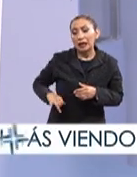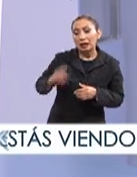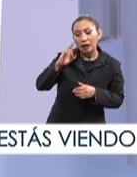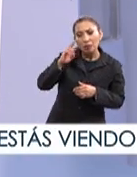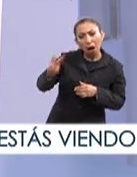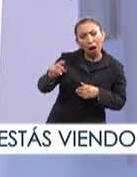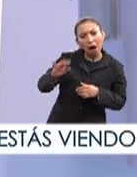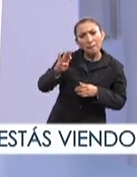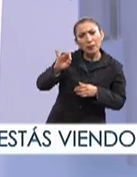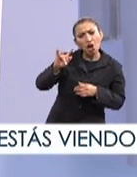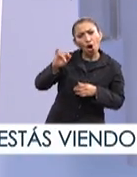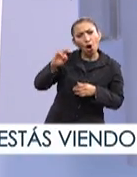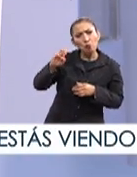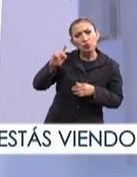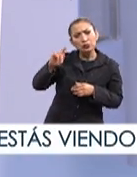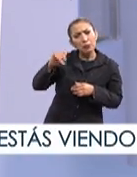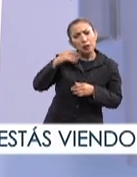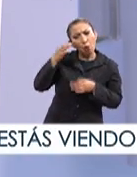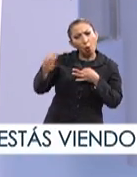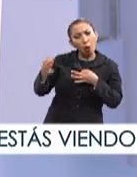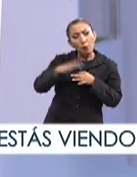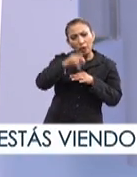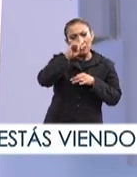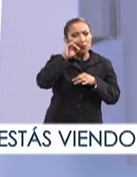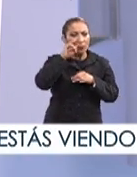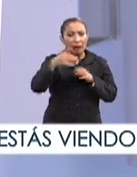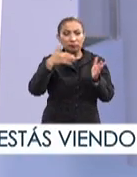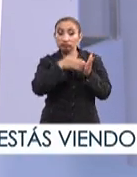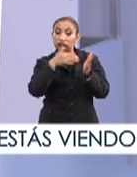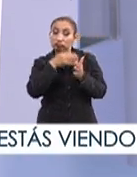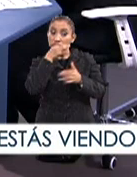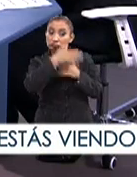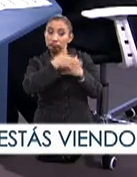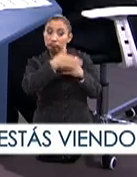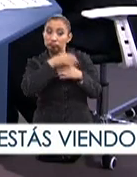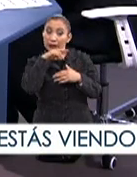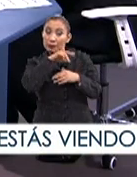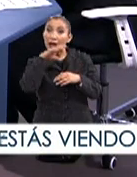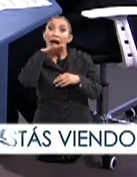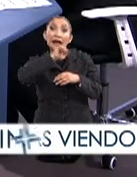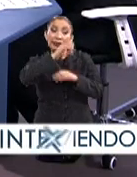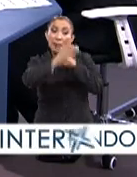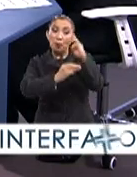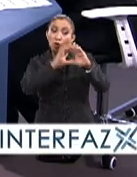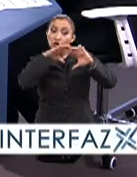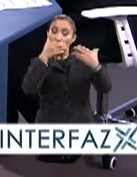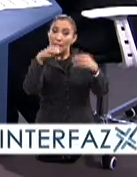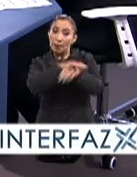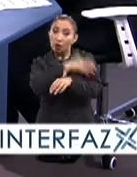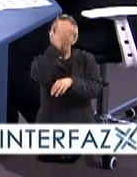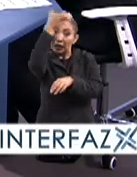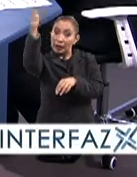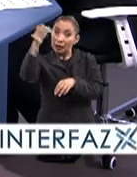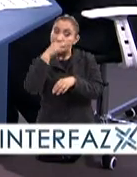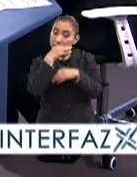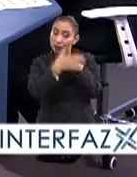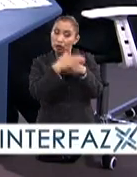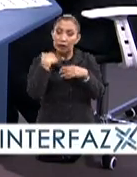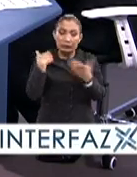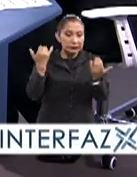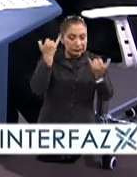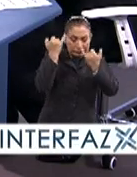biocombustibles precisamente surge por toda esta presión que hay debido al calentamiento global, cambio climático. Entonces